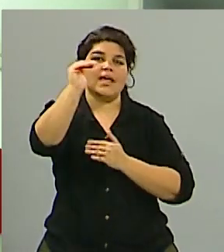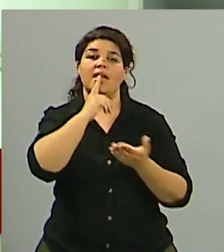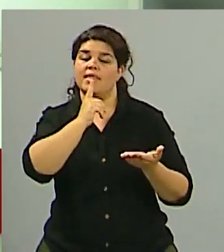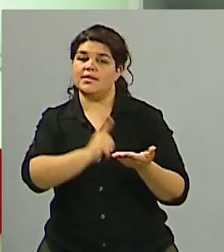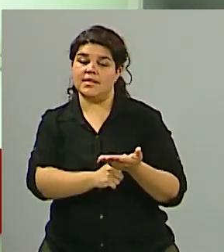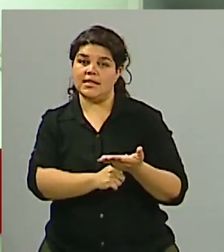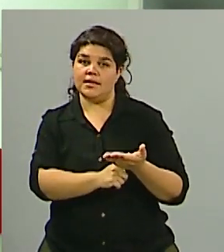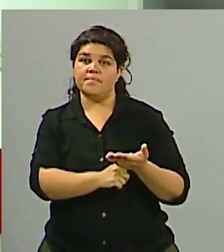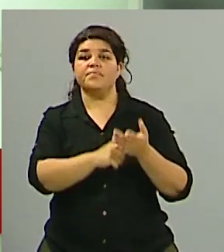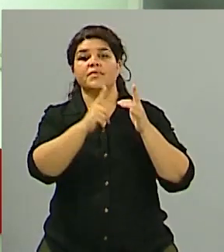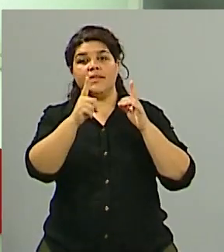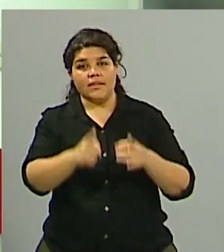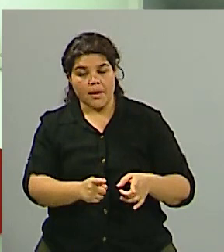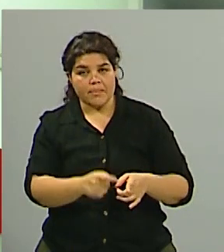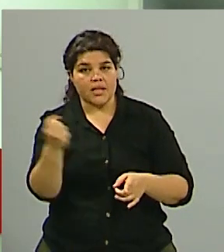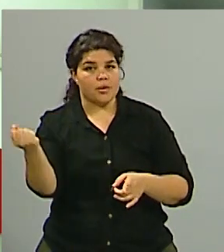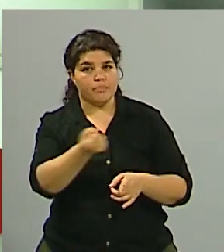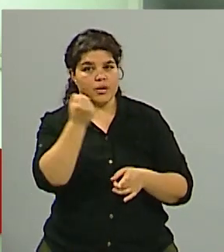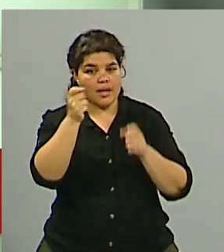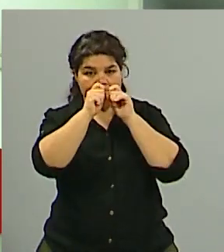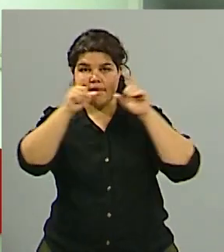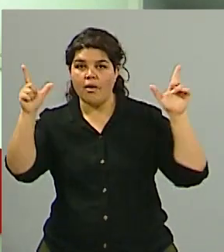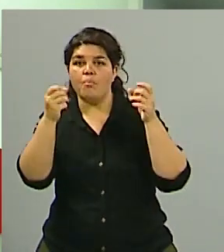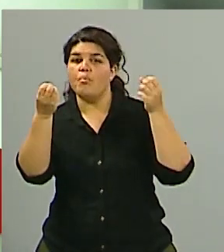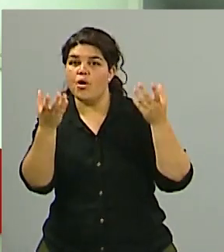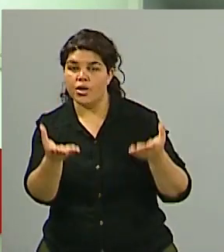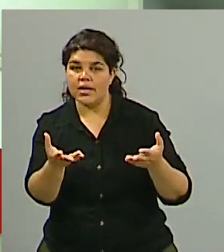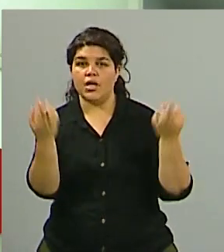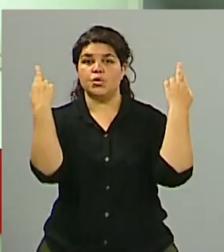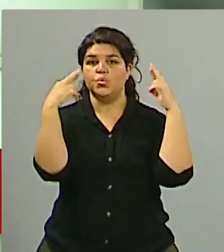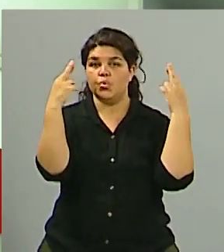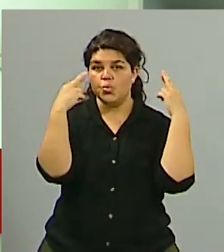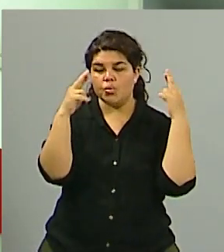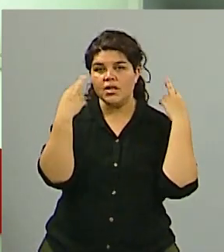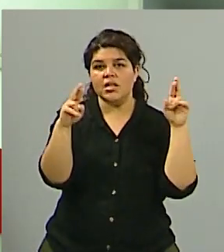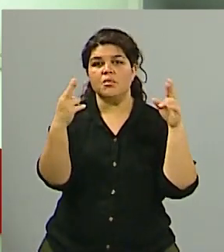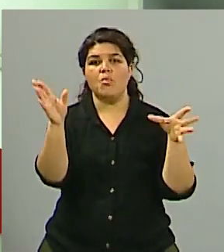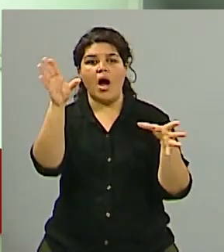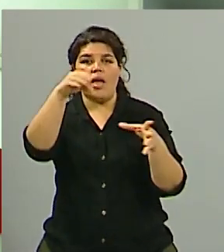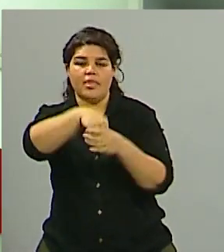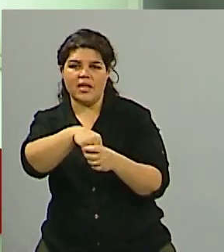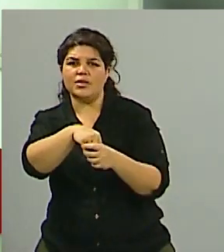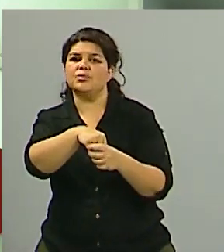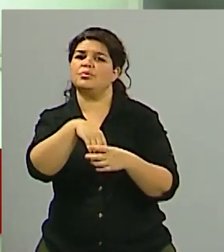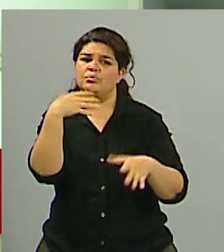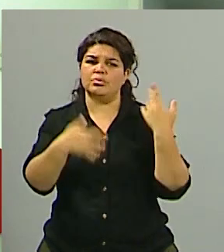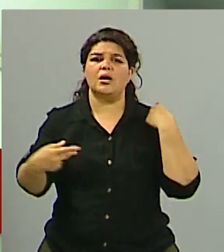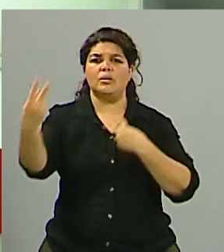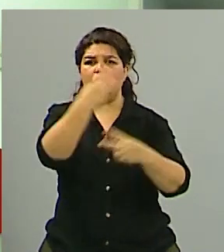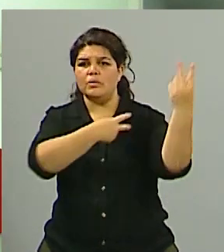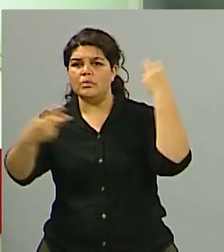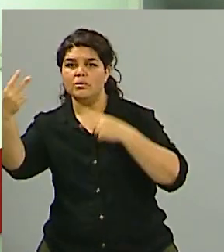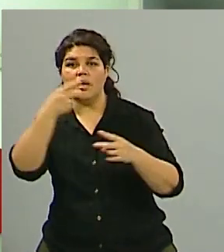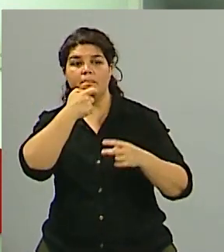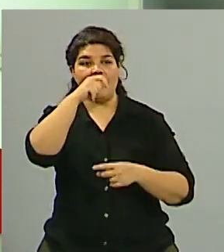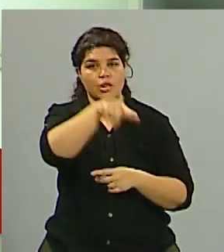pensando en que Argentina también tiene como mucho turismo interno y Mendoza es una de las grandes plazas también para las vacaciones de